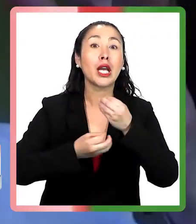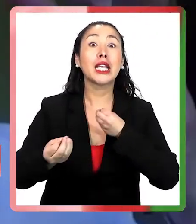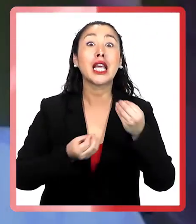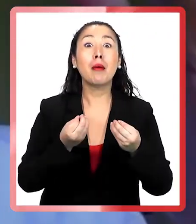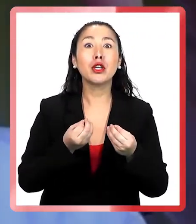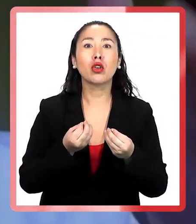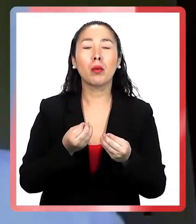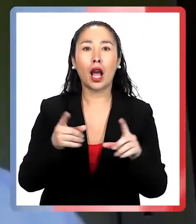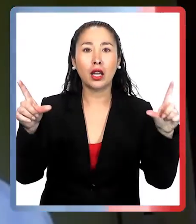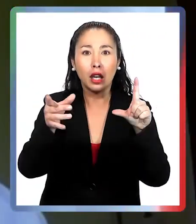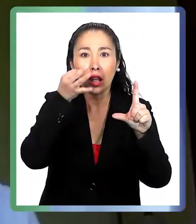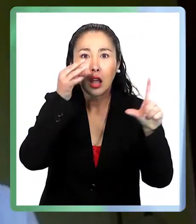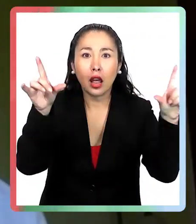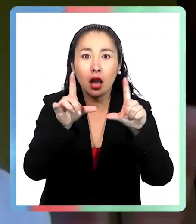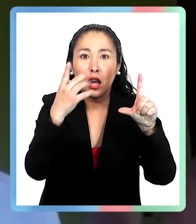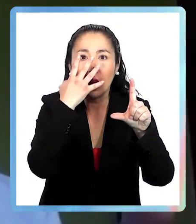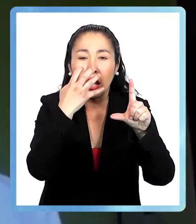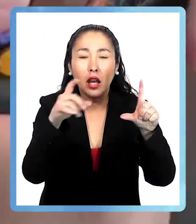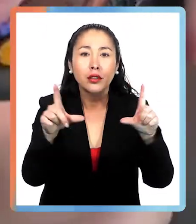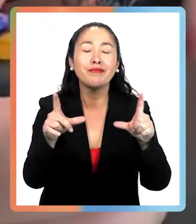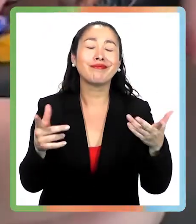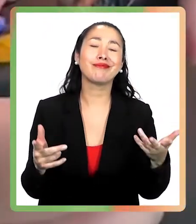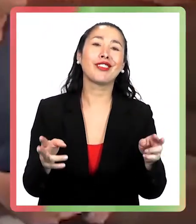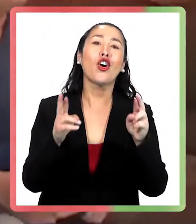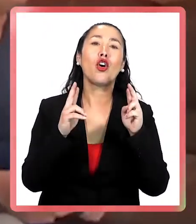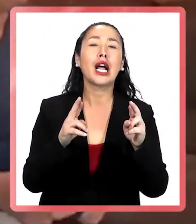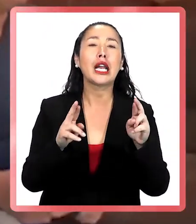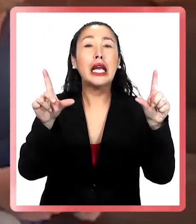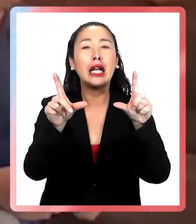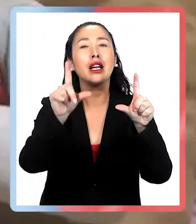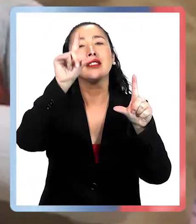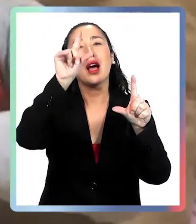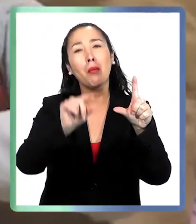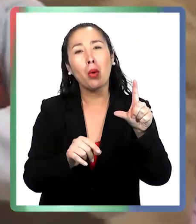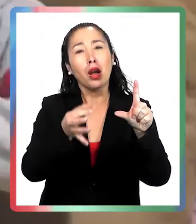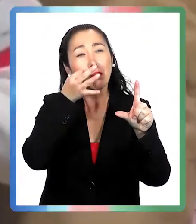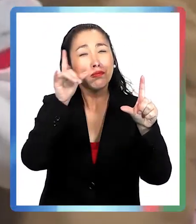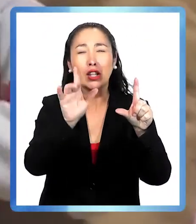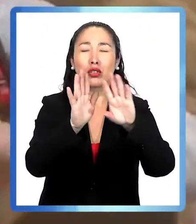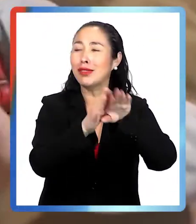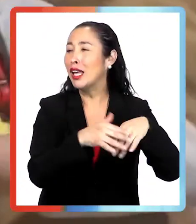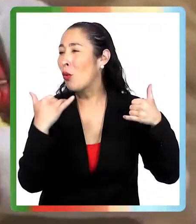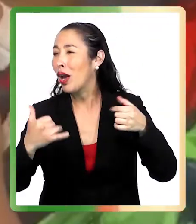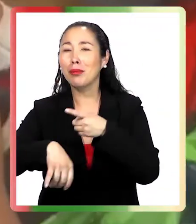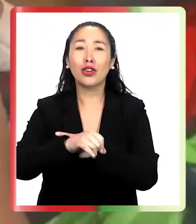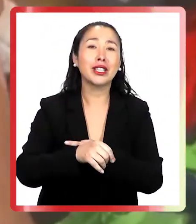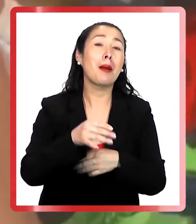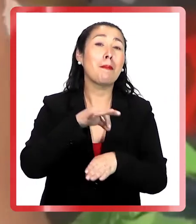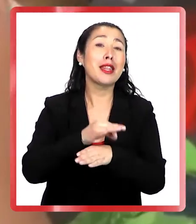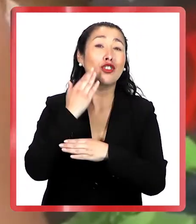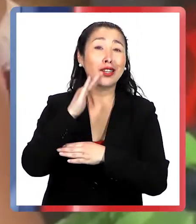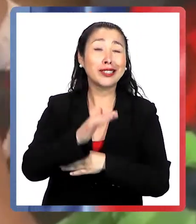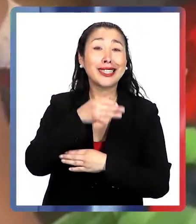enchufaban en la televisión. Fuera de mirar Arcatel, ojalá que los niños miren poca televisión. O sea, el mensaje de los pediatras